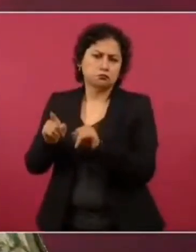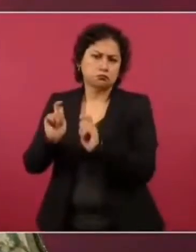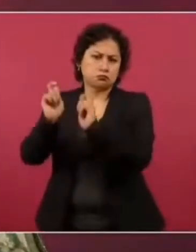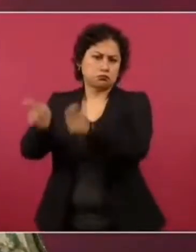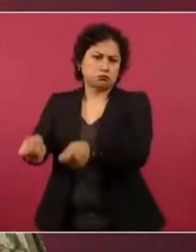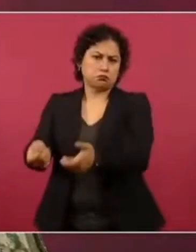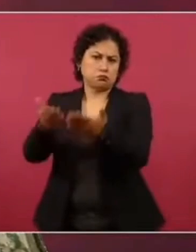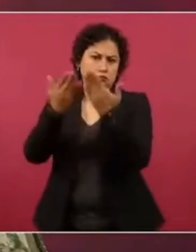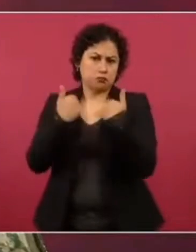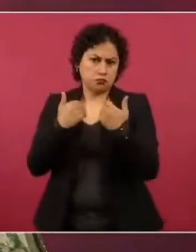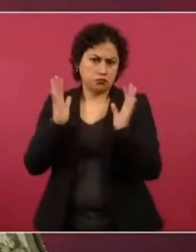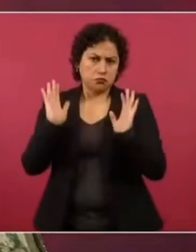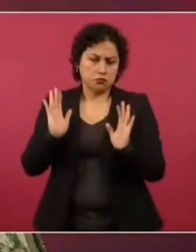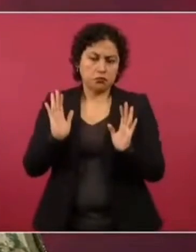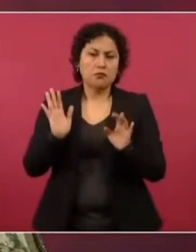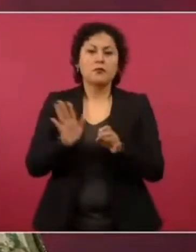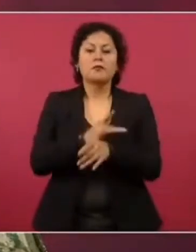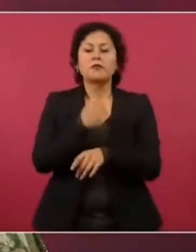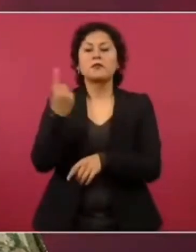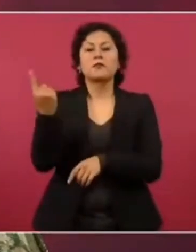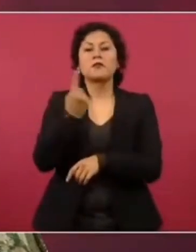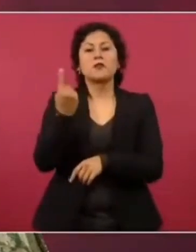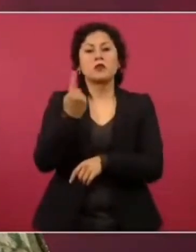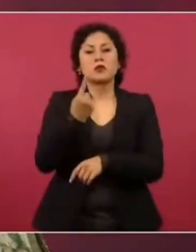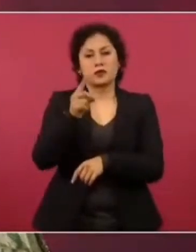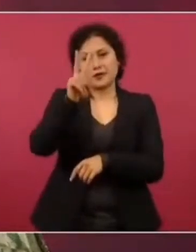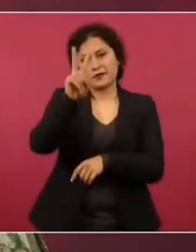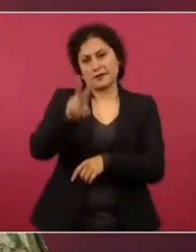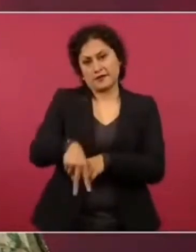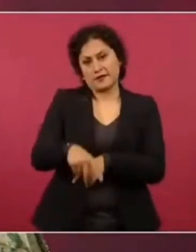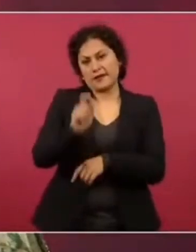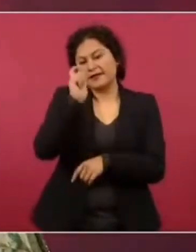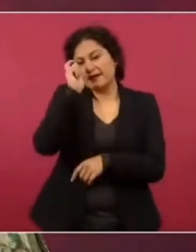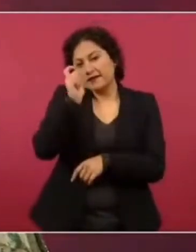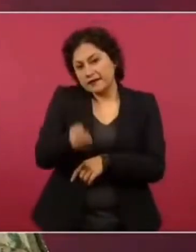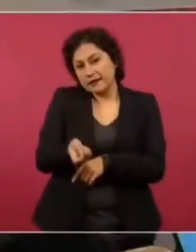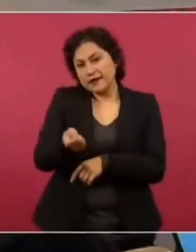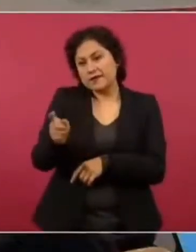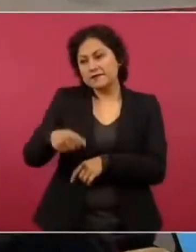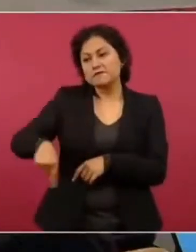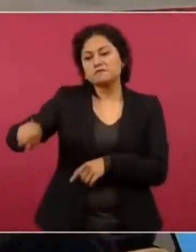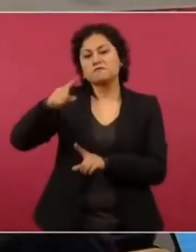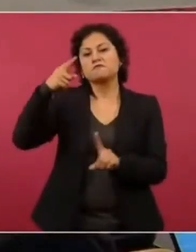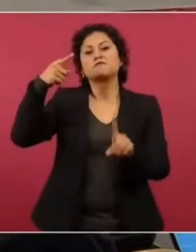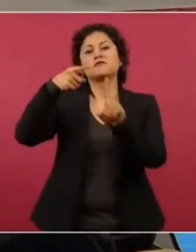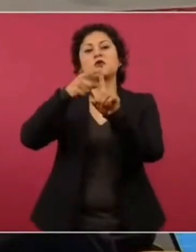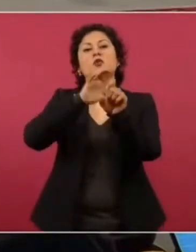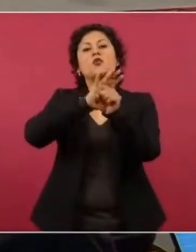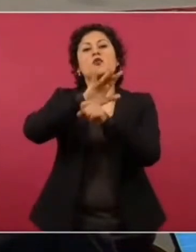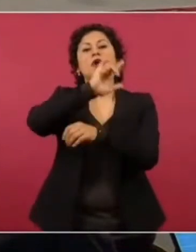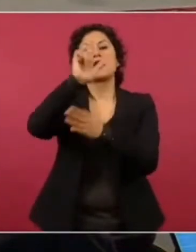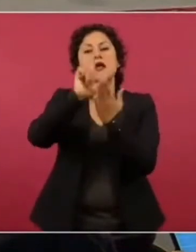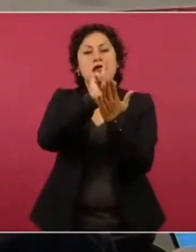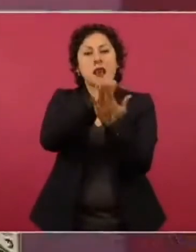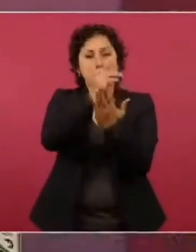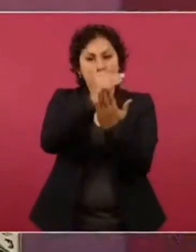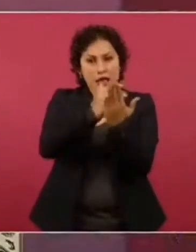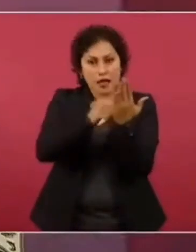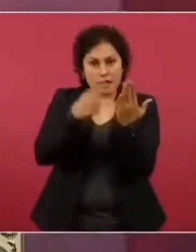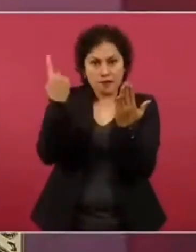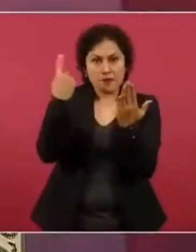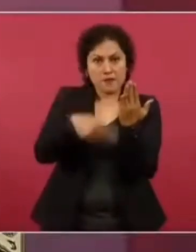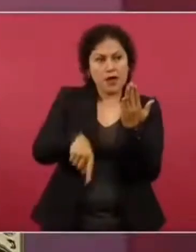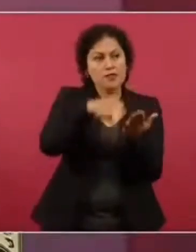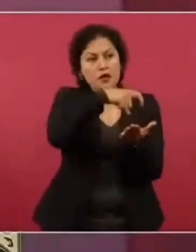se obtengan los bienes que dentro de la ley se pueden adquirir